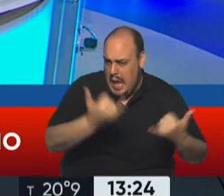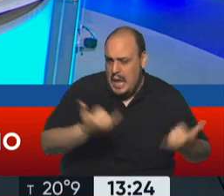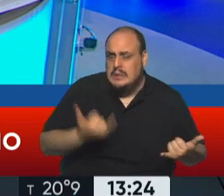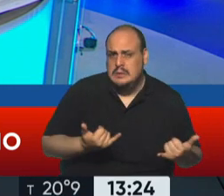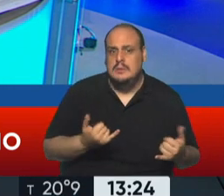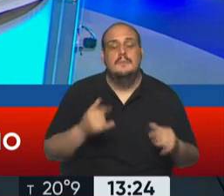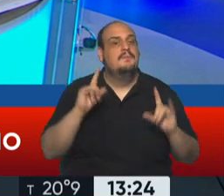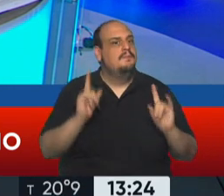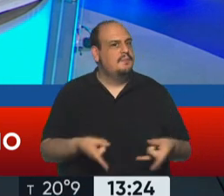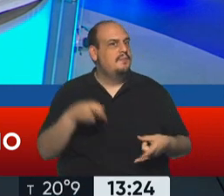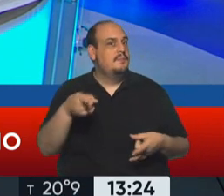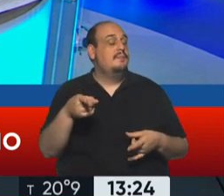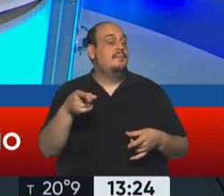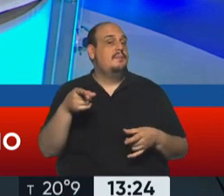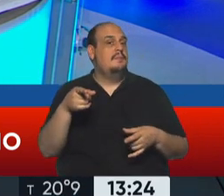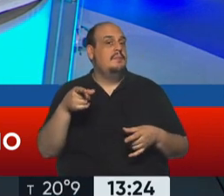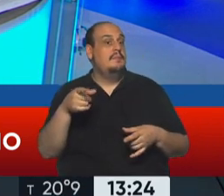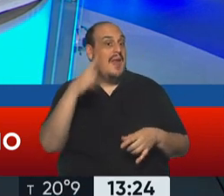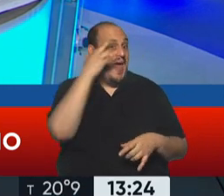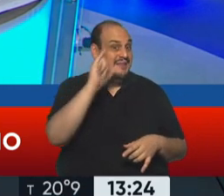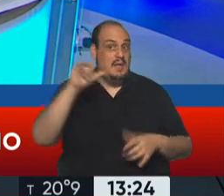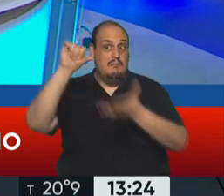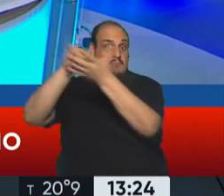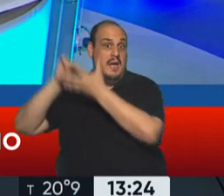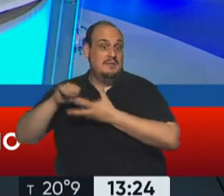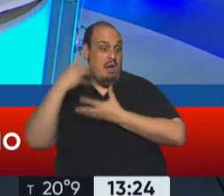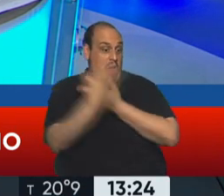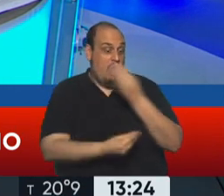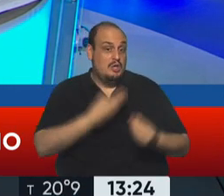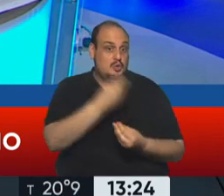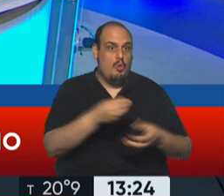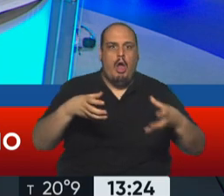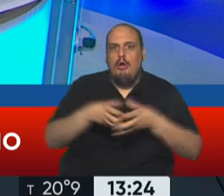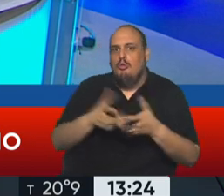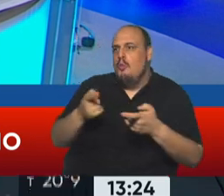de la ayuda que está llegando a Haití es asaltada por estas bandas armadas,